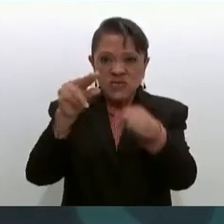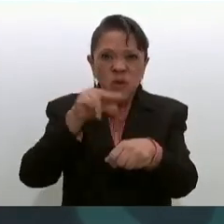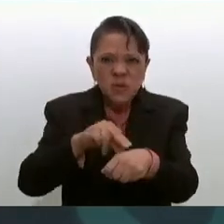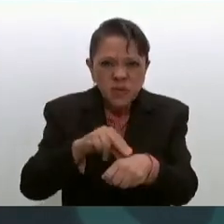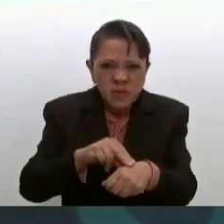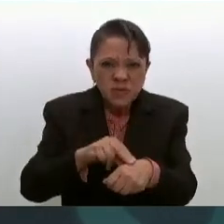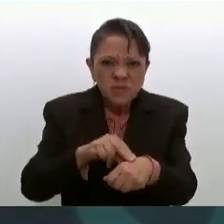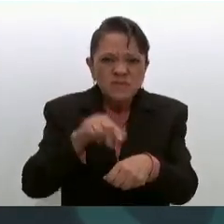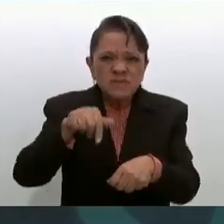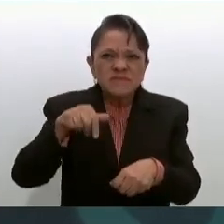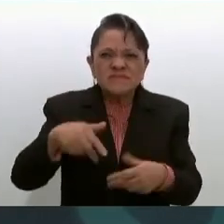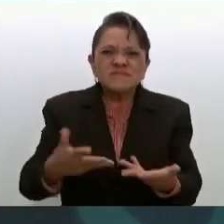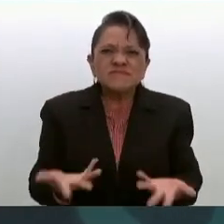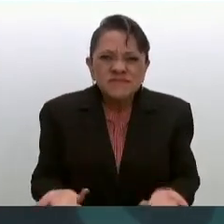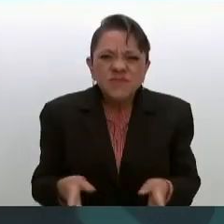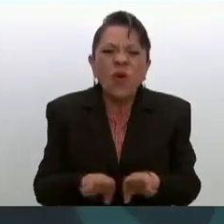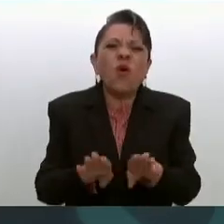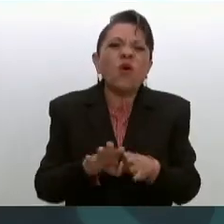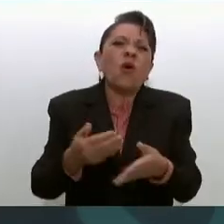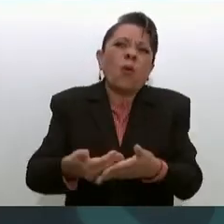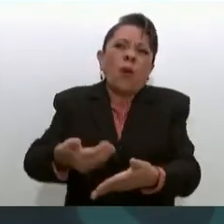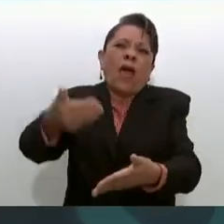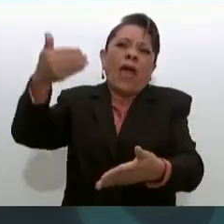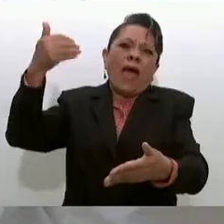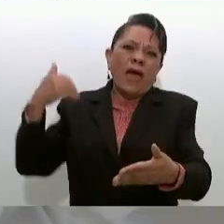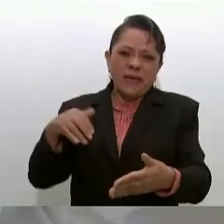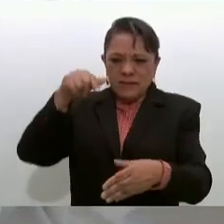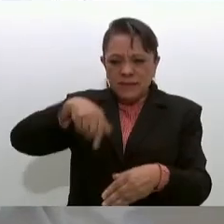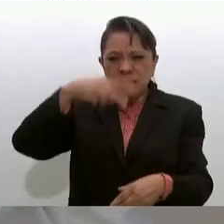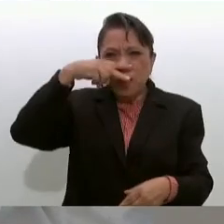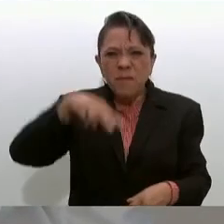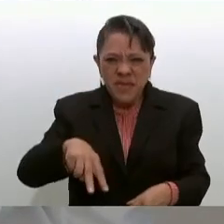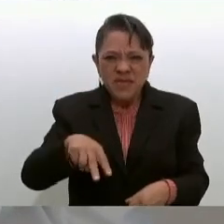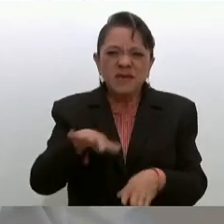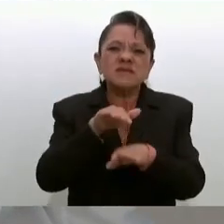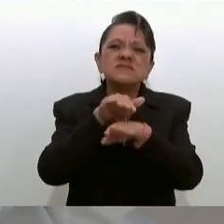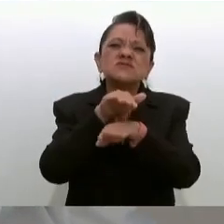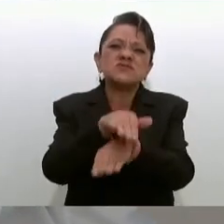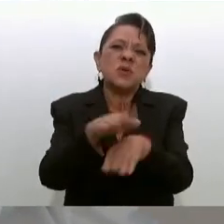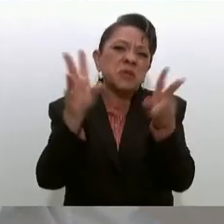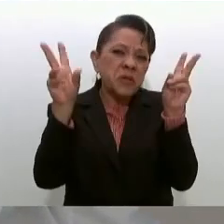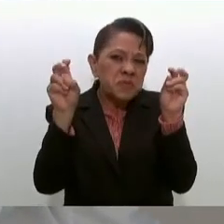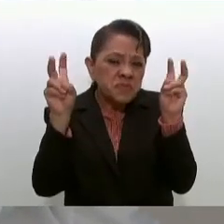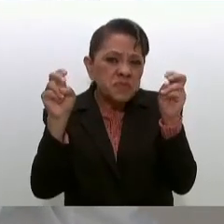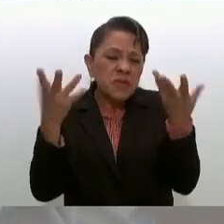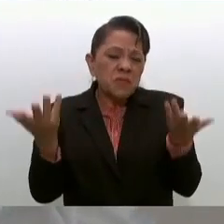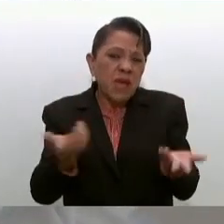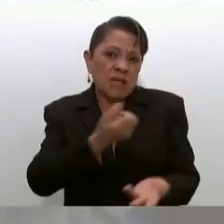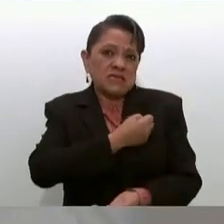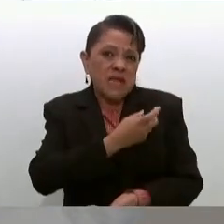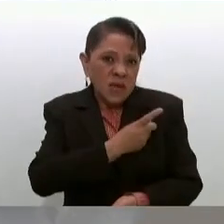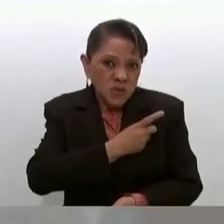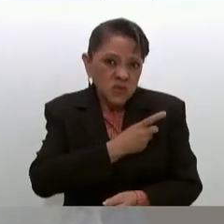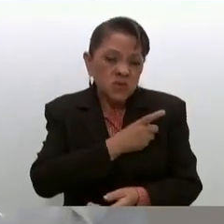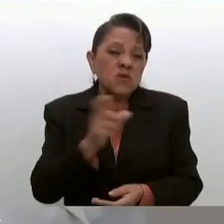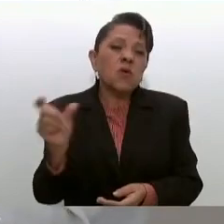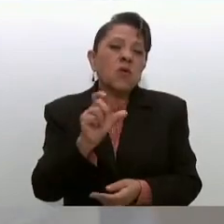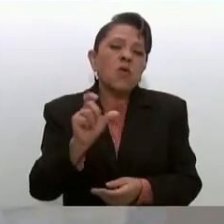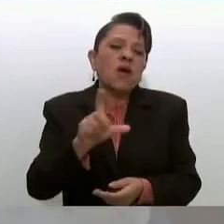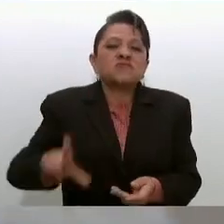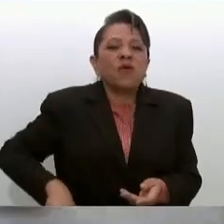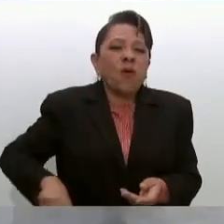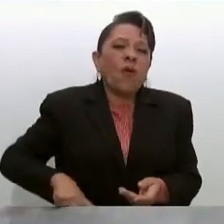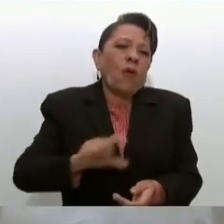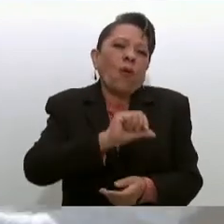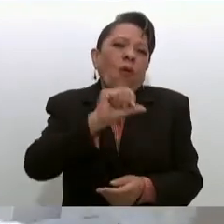era antes el planteamiento de la atención médica en el modelo neoliberal? Primero, era un modelo